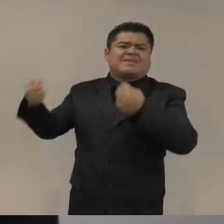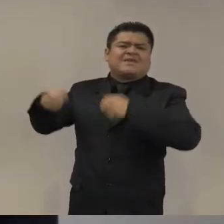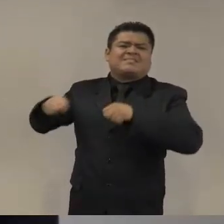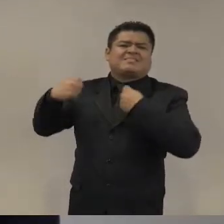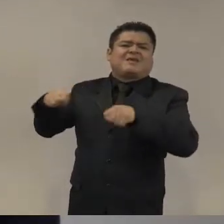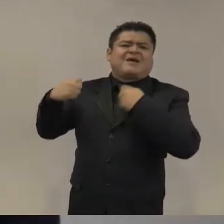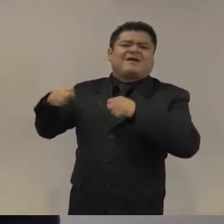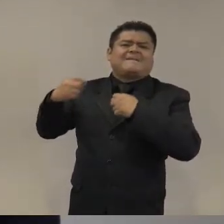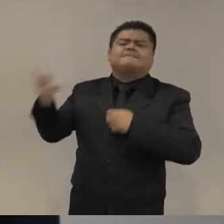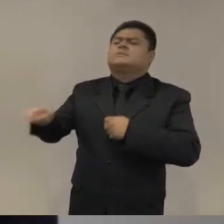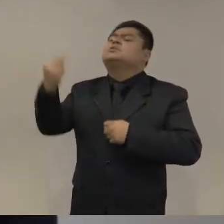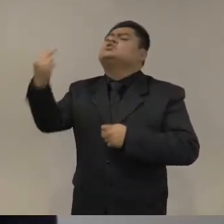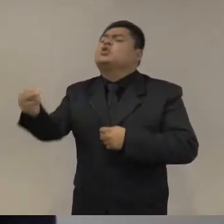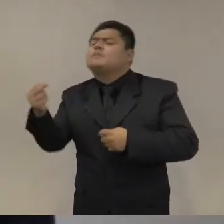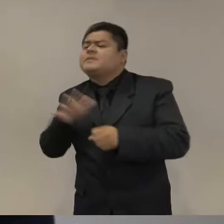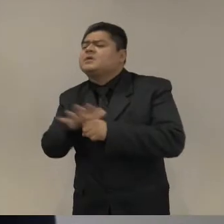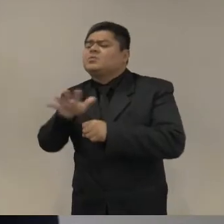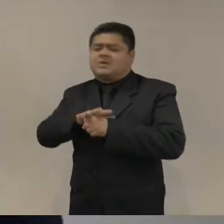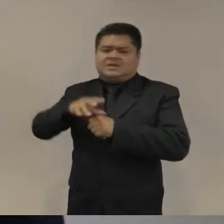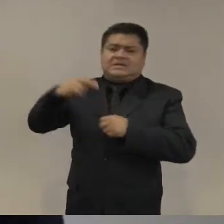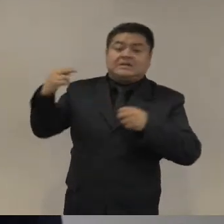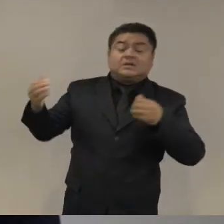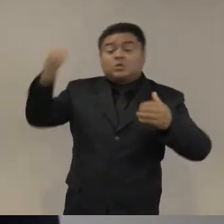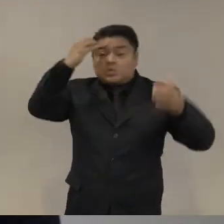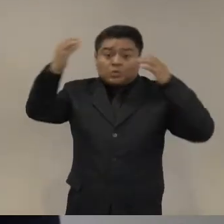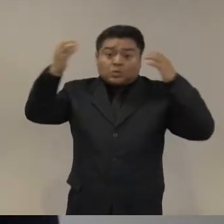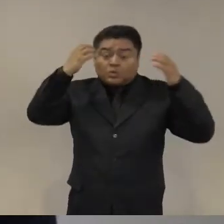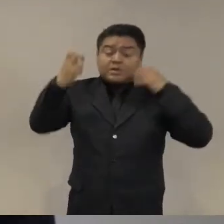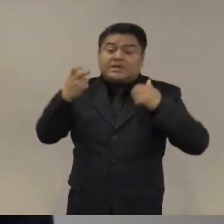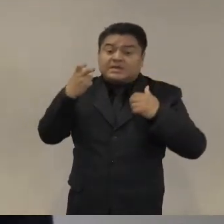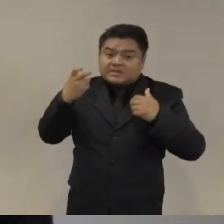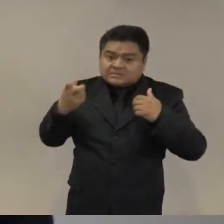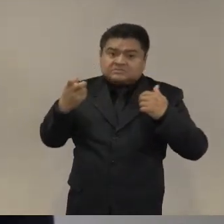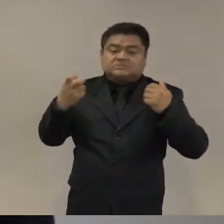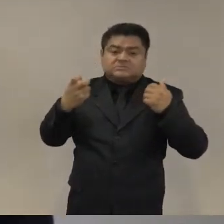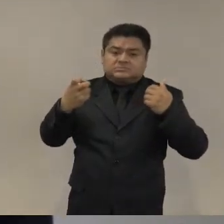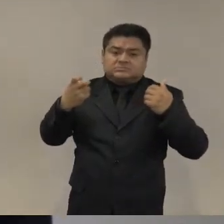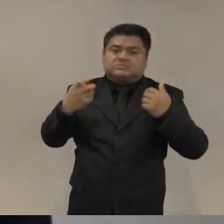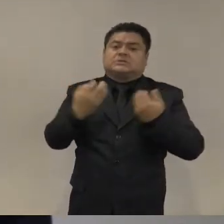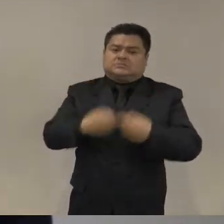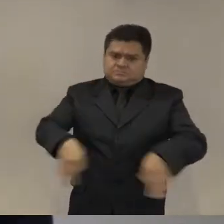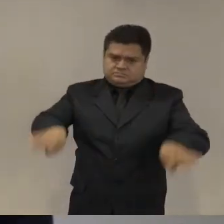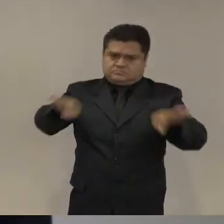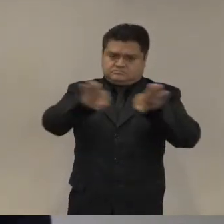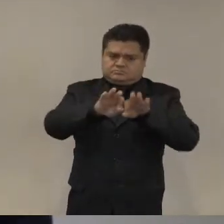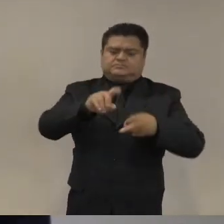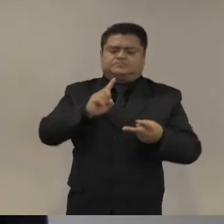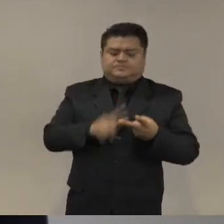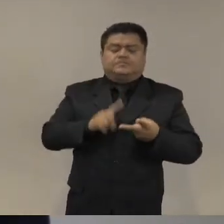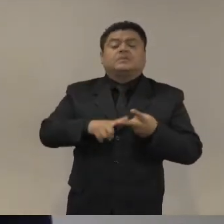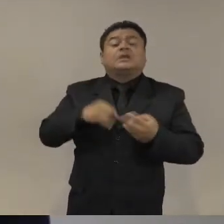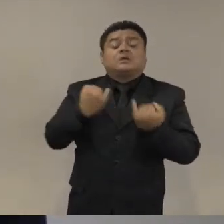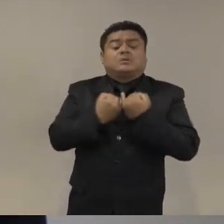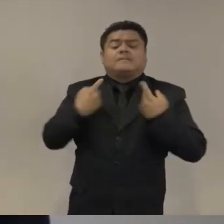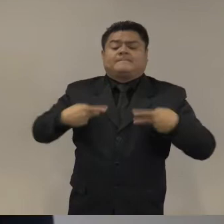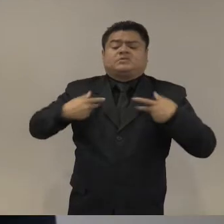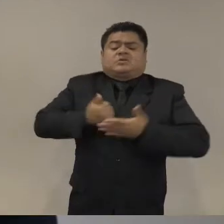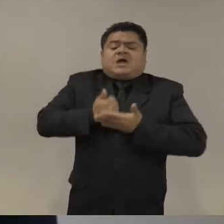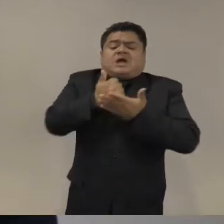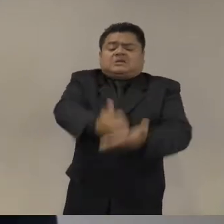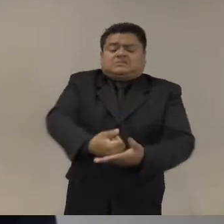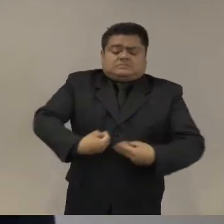la reconstrucción del tejido social es mucho más es de largo plazo no conozco ningún programa que realmente logra eso de